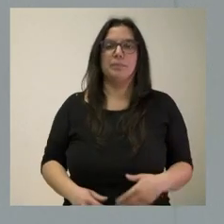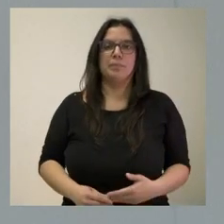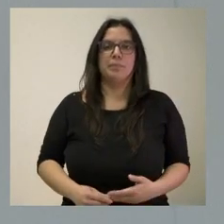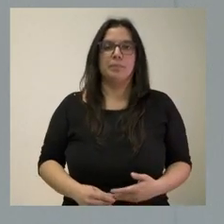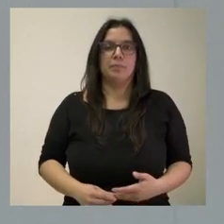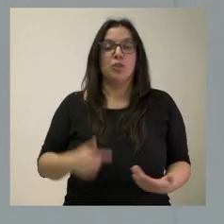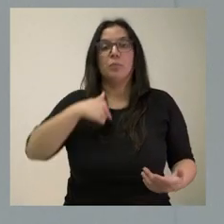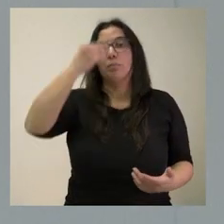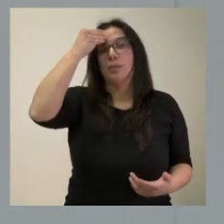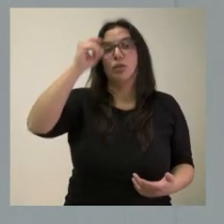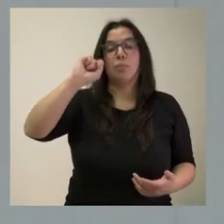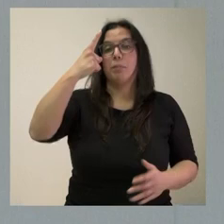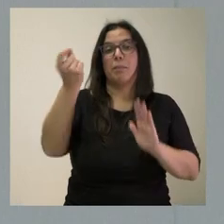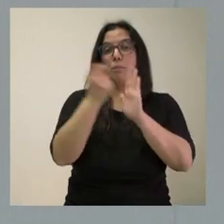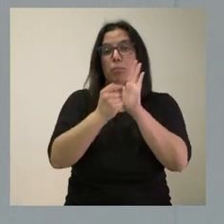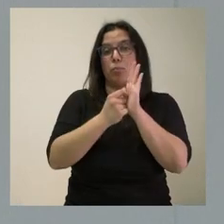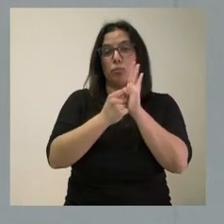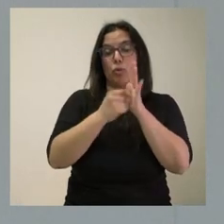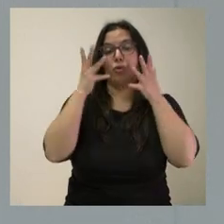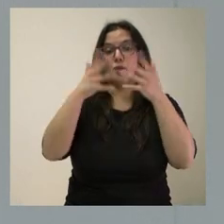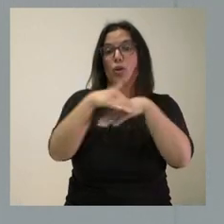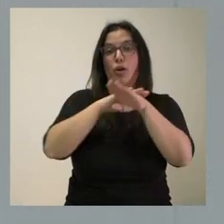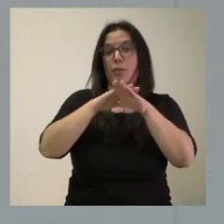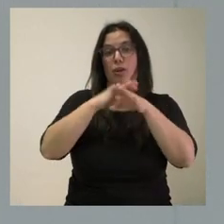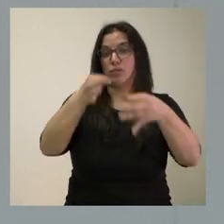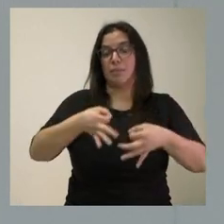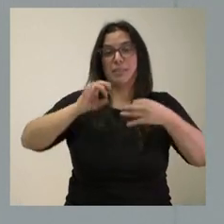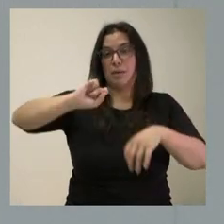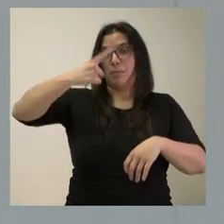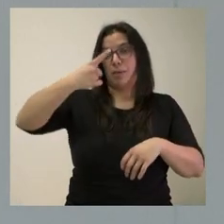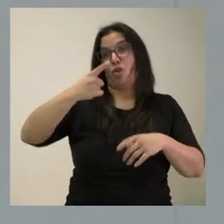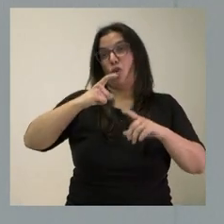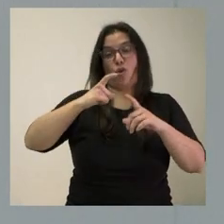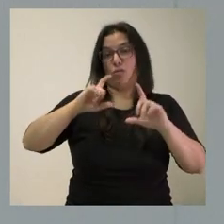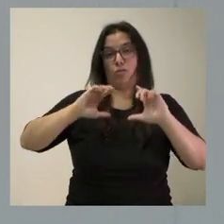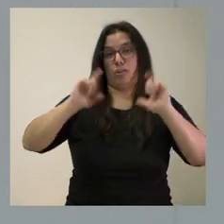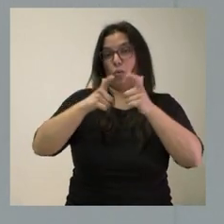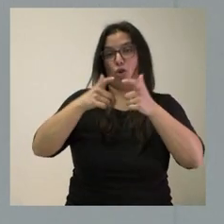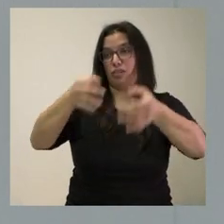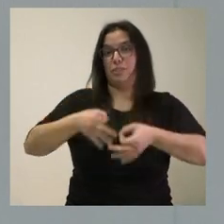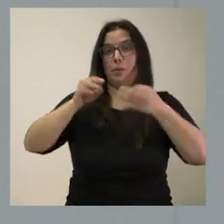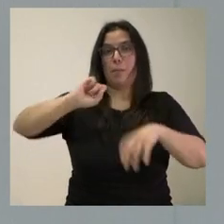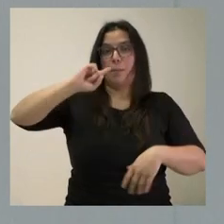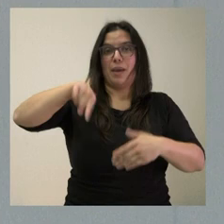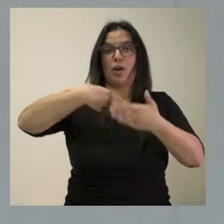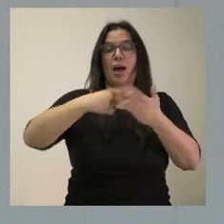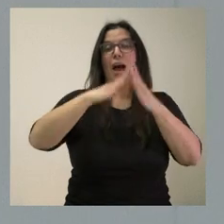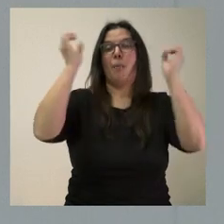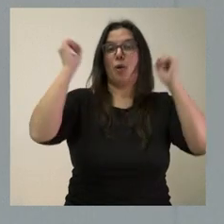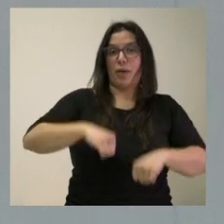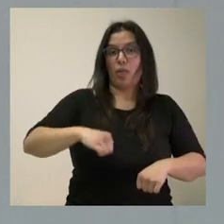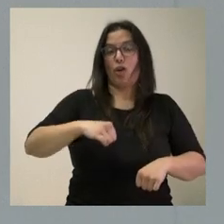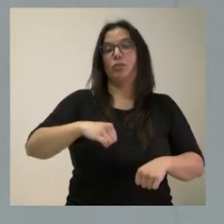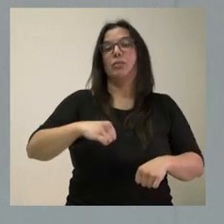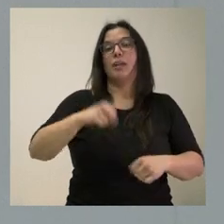Yo creo que el primer punto de todos los consejos de gobierno y de casi todos los órganos colegiados es aprobación, en su caso,